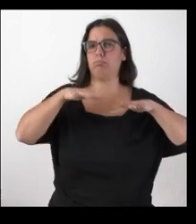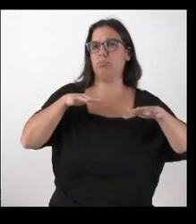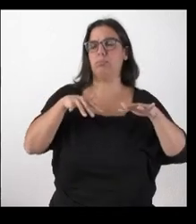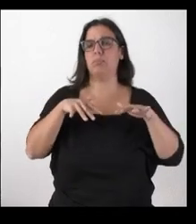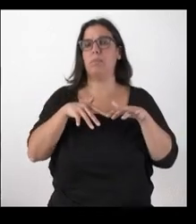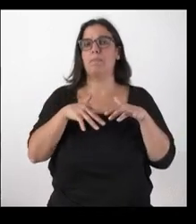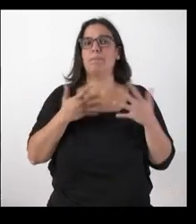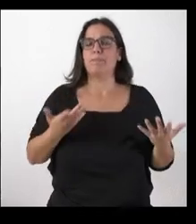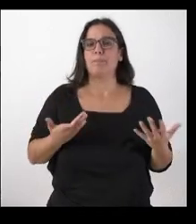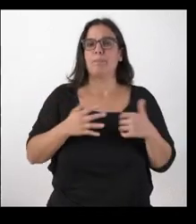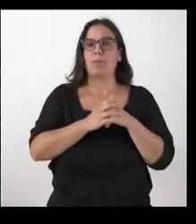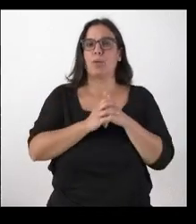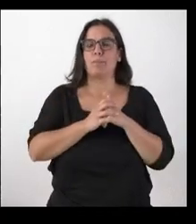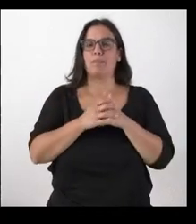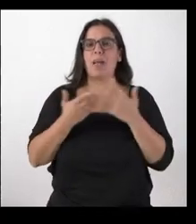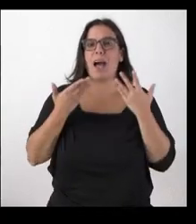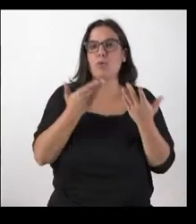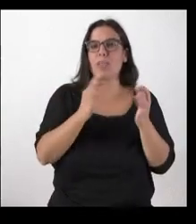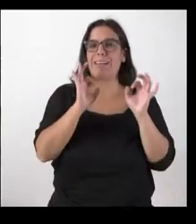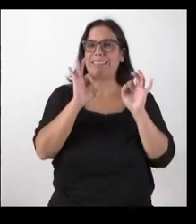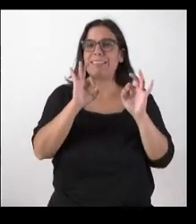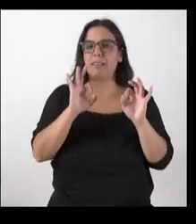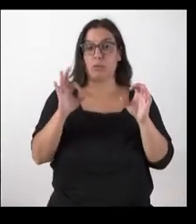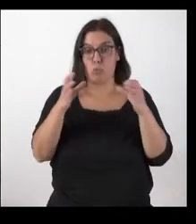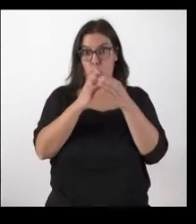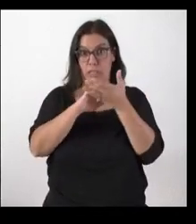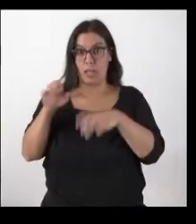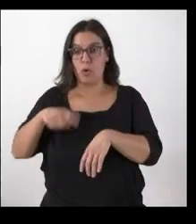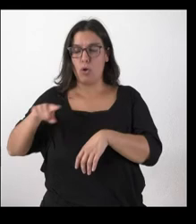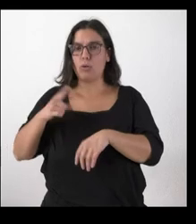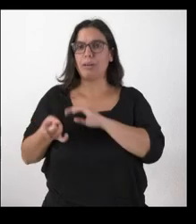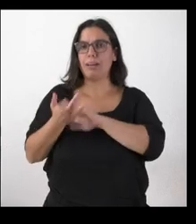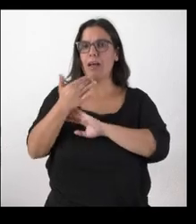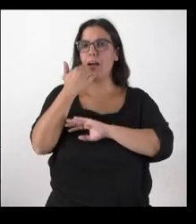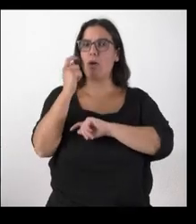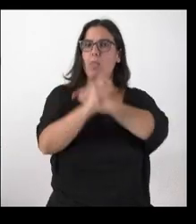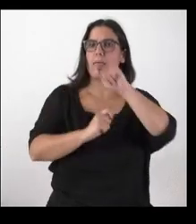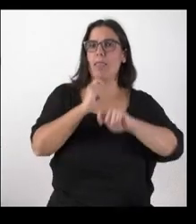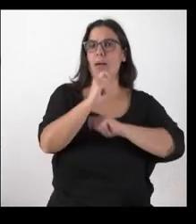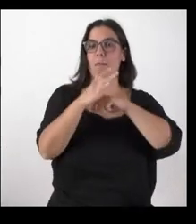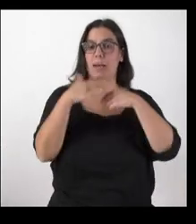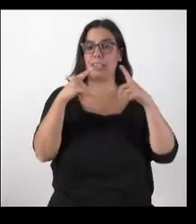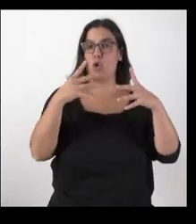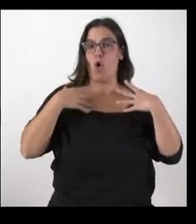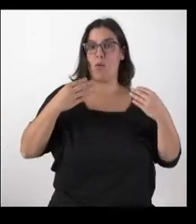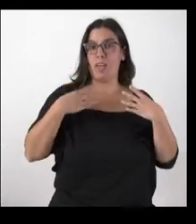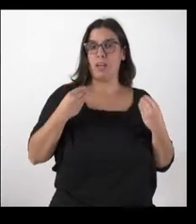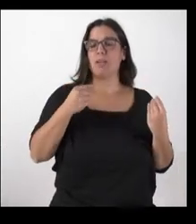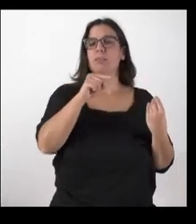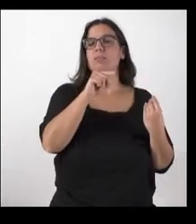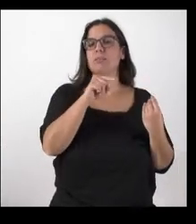¿qué medidas o qué ayudas concretas la Junta de Castilla y León está facilitando para que este sector pueda de alguna manera